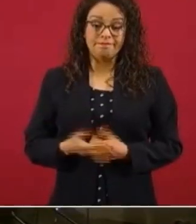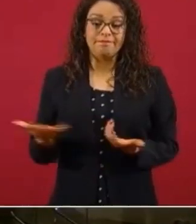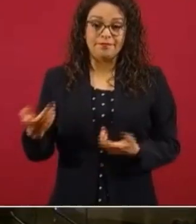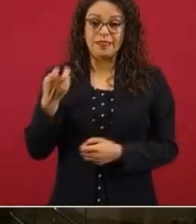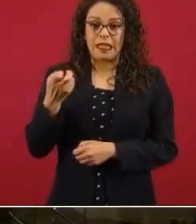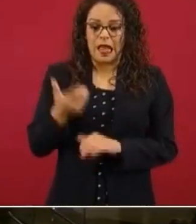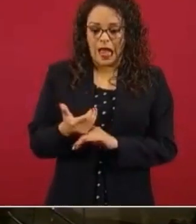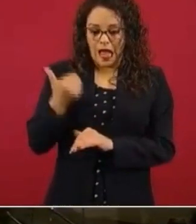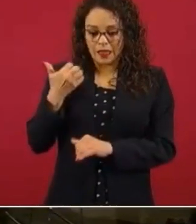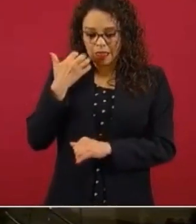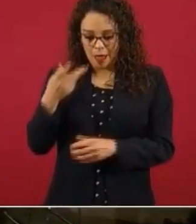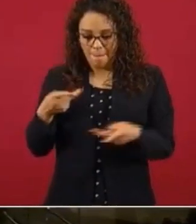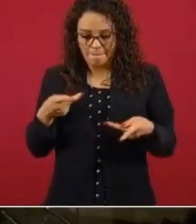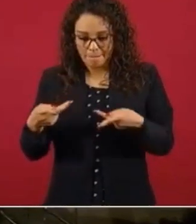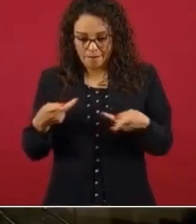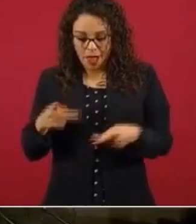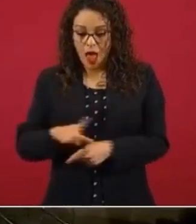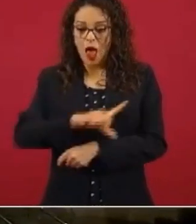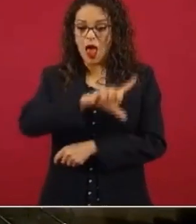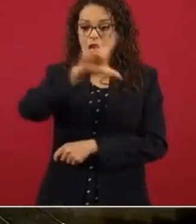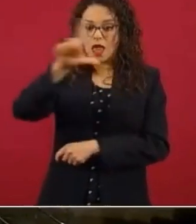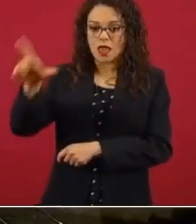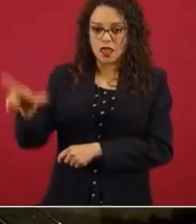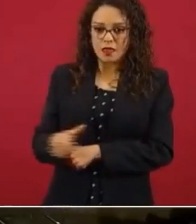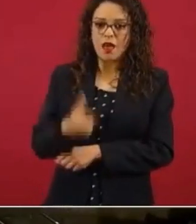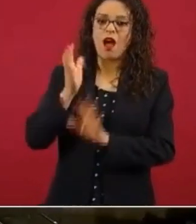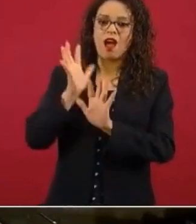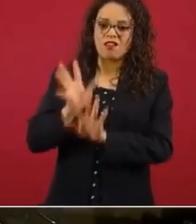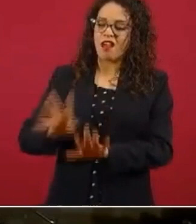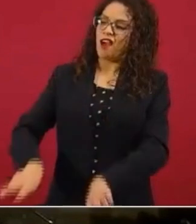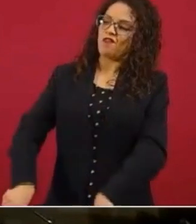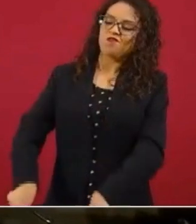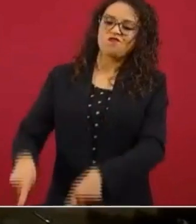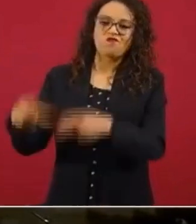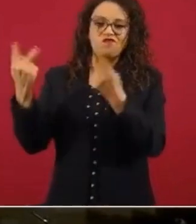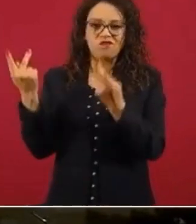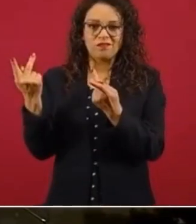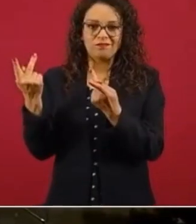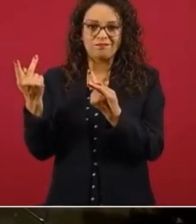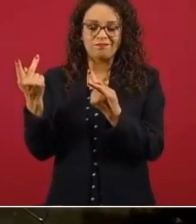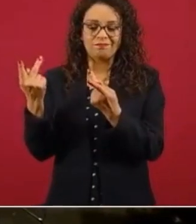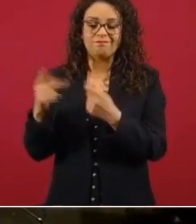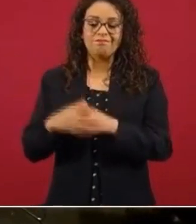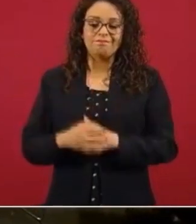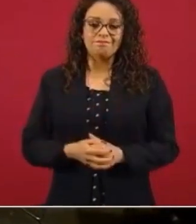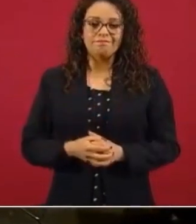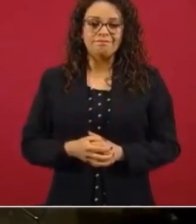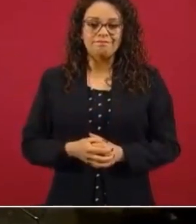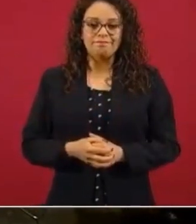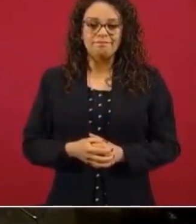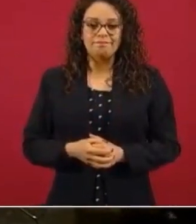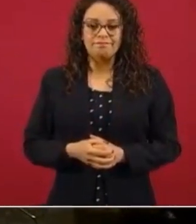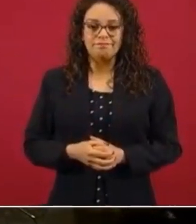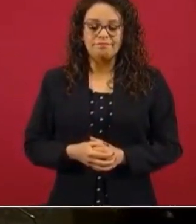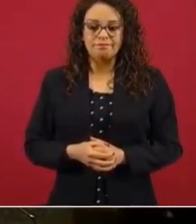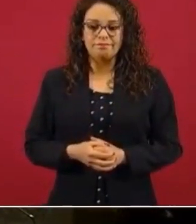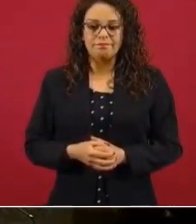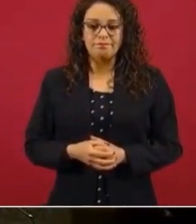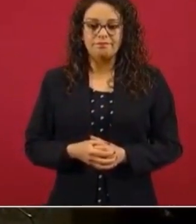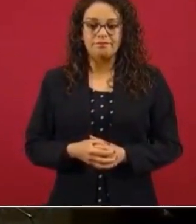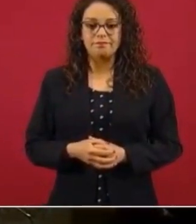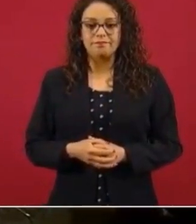terreno y luego entregaron teléfonos de México. Entonces, hay siempre esa